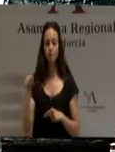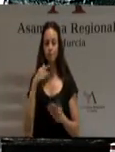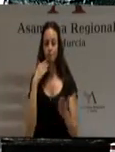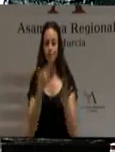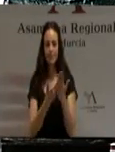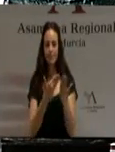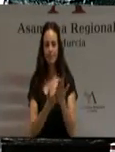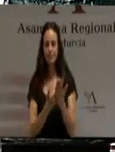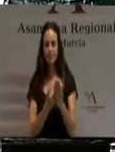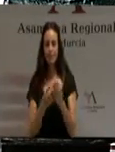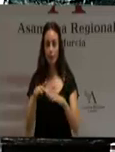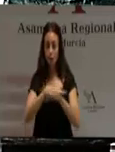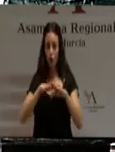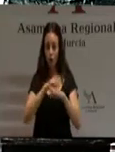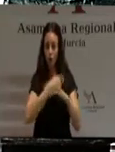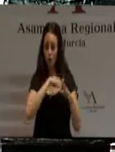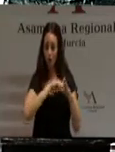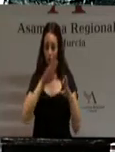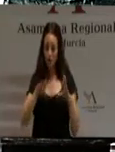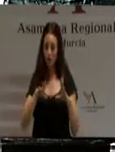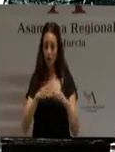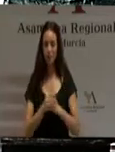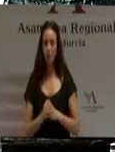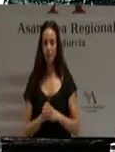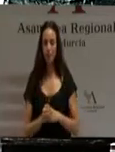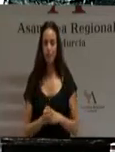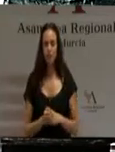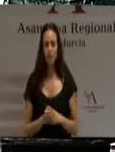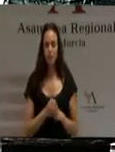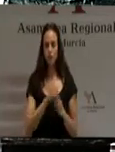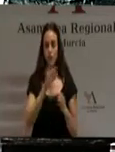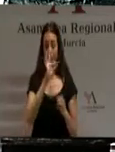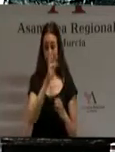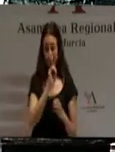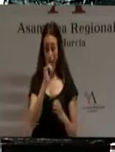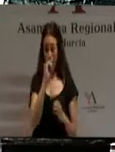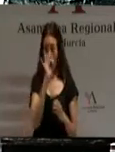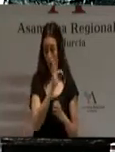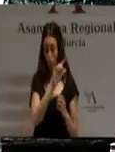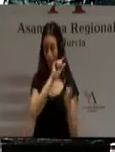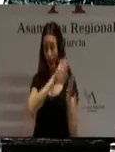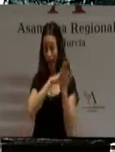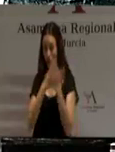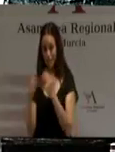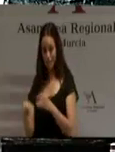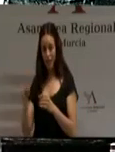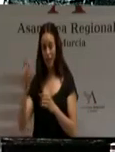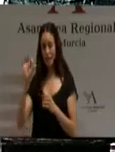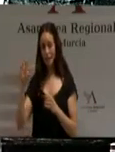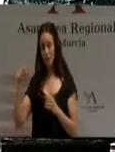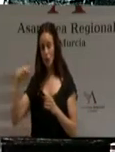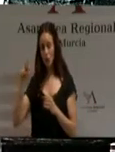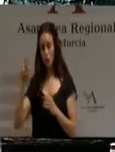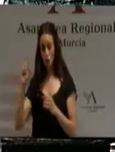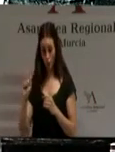Gobierno de la Nación que las aportaciones de volúmenes excedentarios desde la cabecera del tajo a la cuenca del Seguro quedasen regulados por ley a fin de